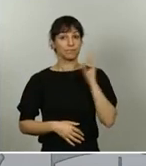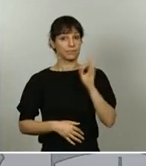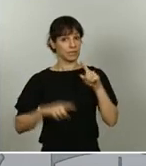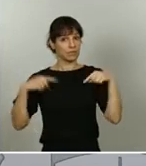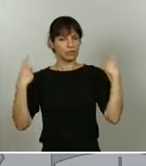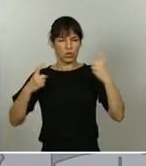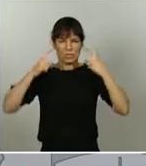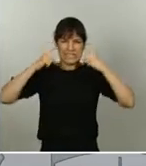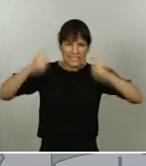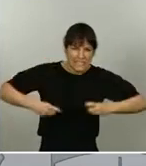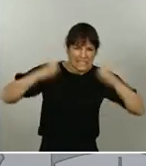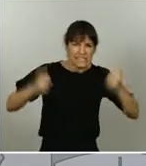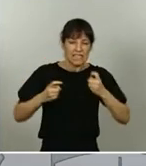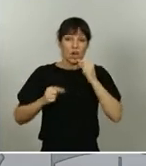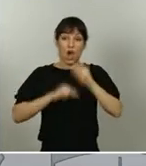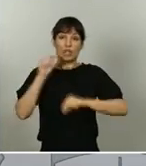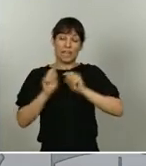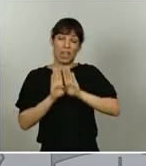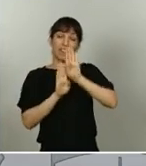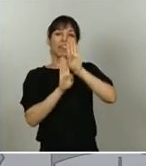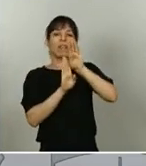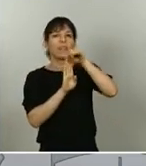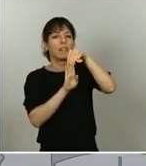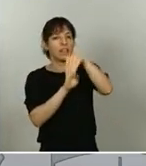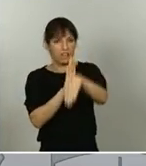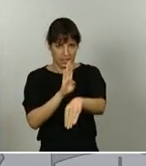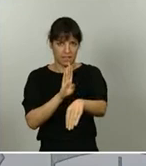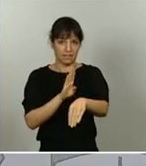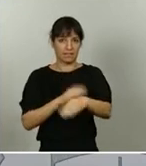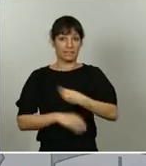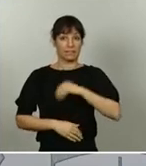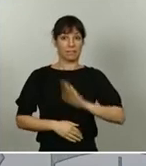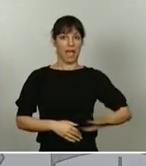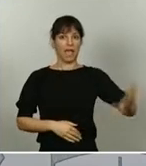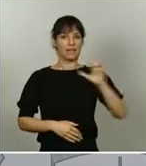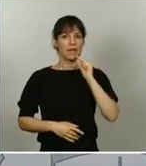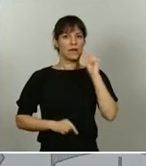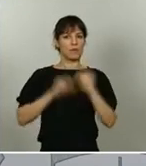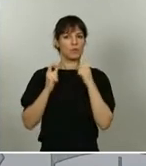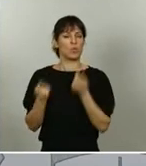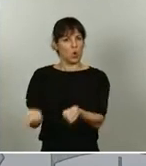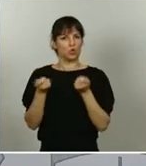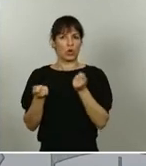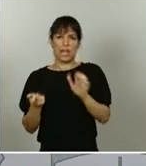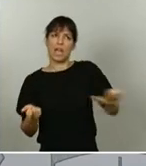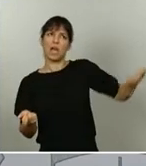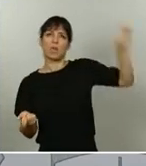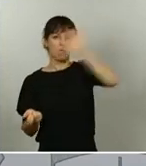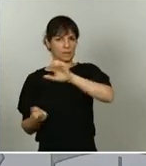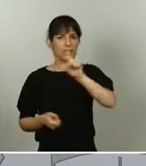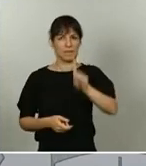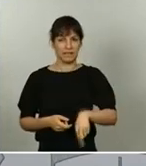contagios y hemos logrado arrinconar al virus en nuestro país y también en el continente europeo. Y el epicentro se ha desplazado a otras